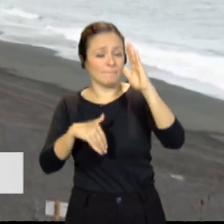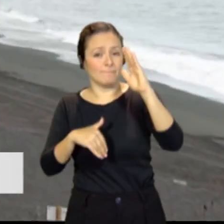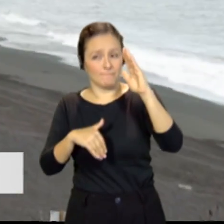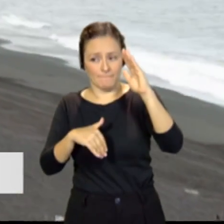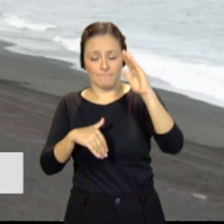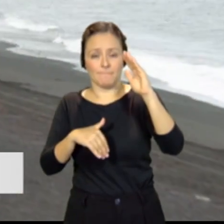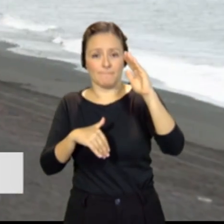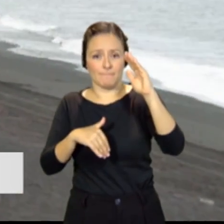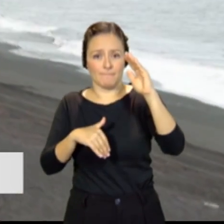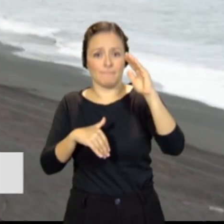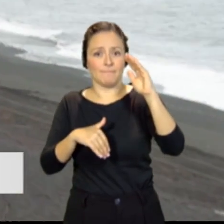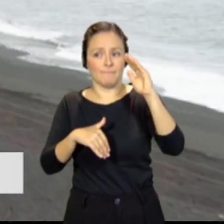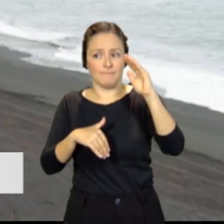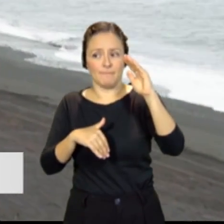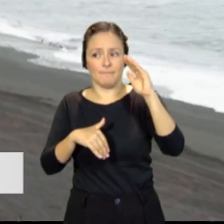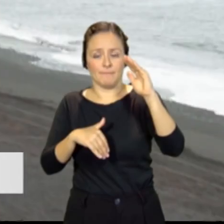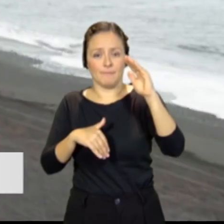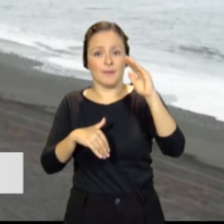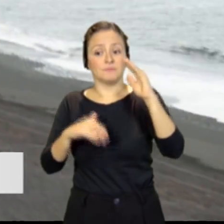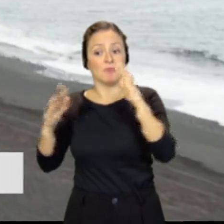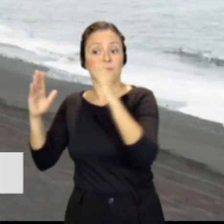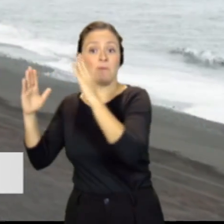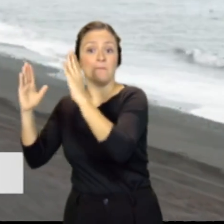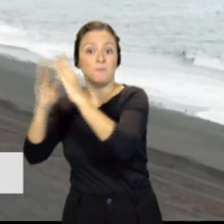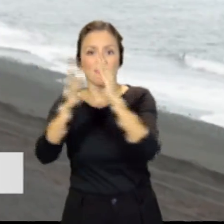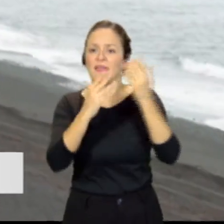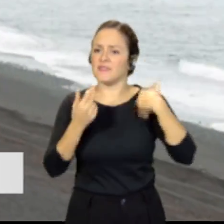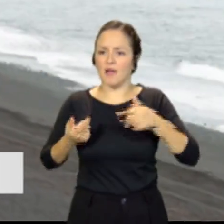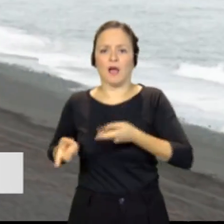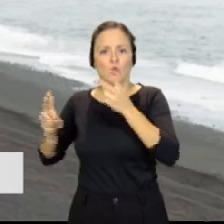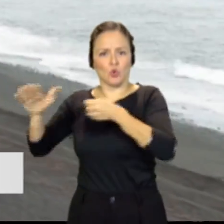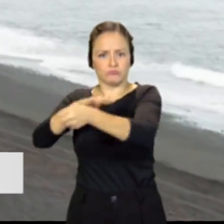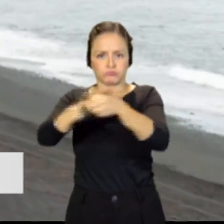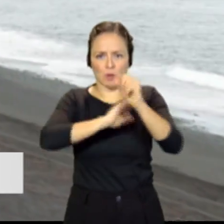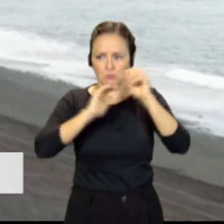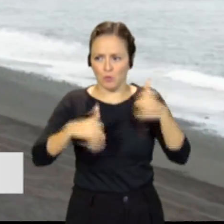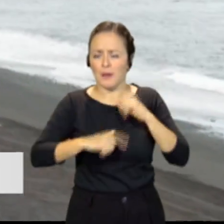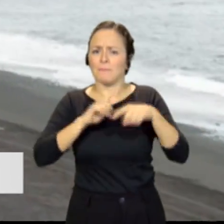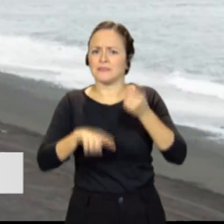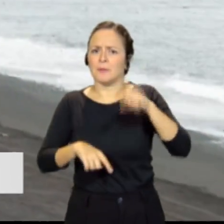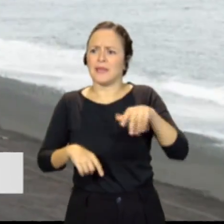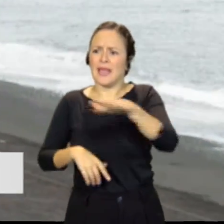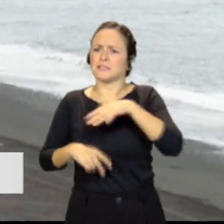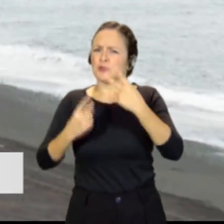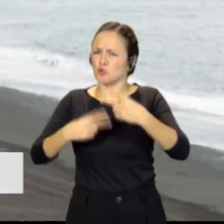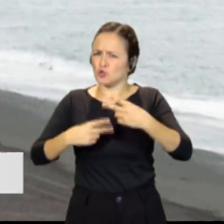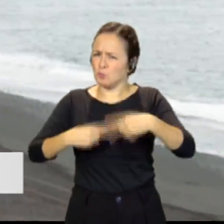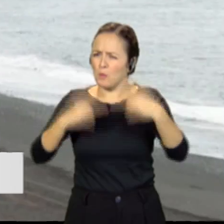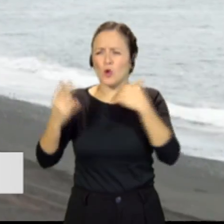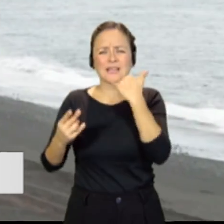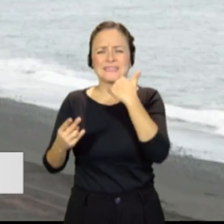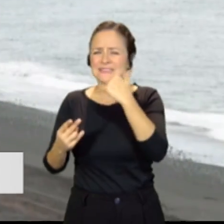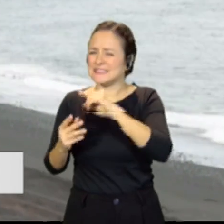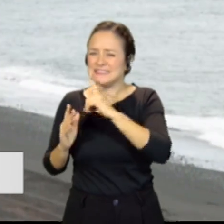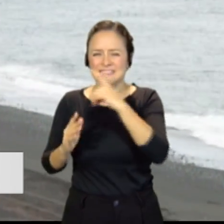las viviendas autorizadas. Y con los espacios públicos casi en su totalidad también disponibles